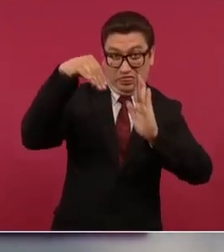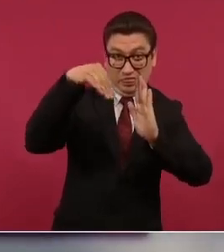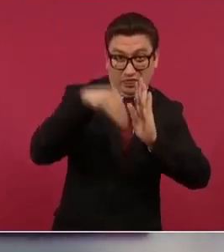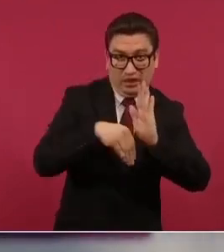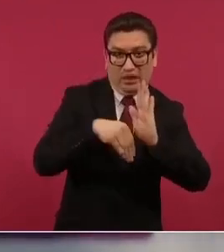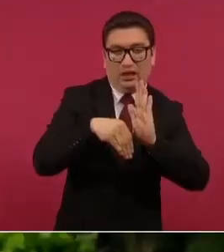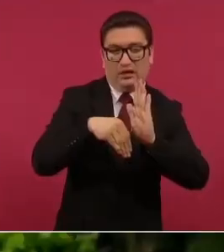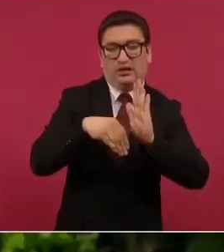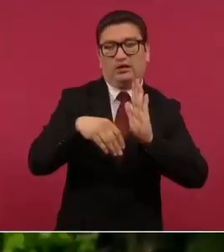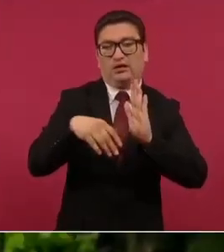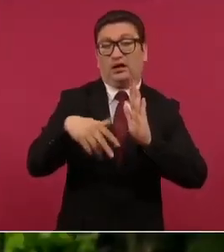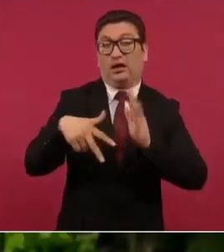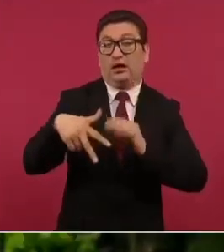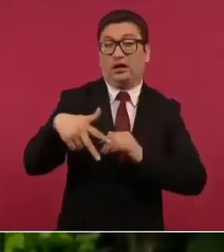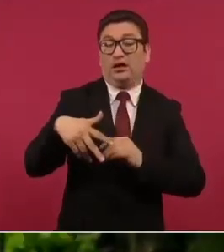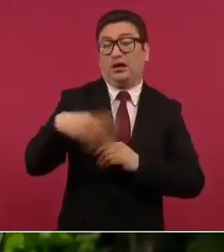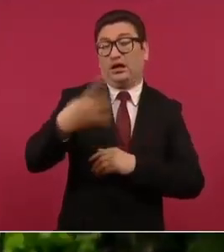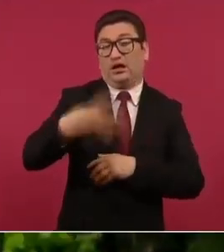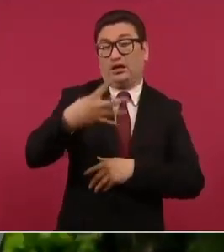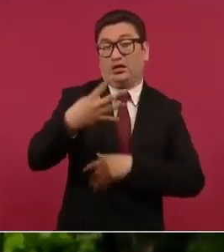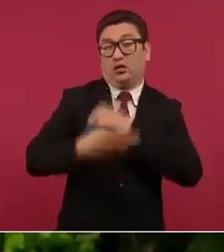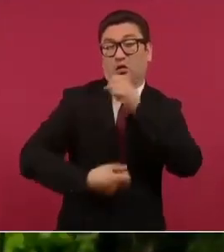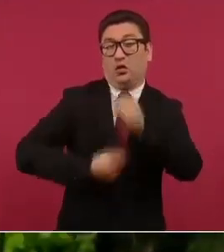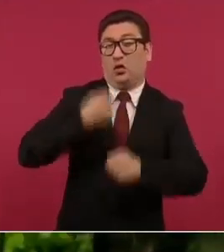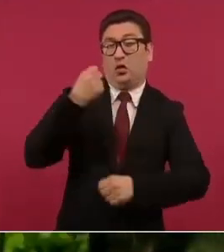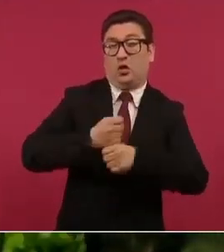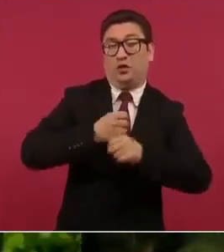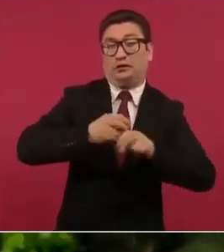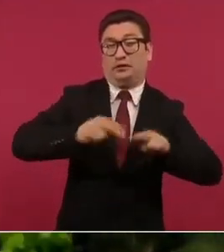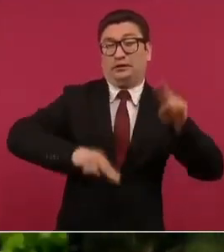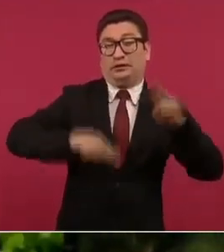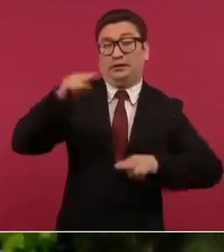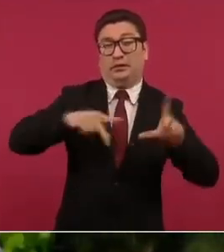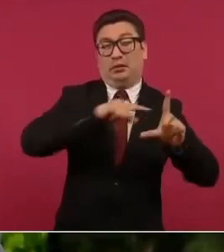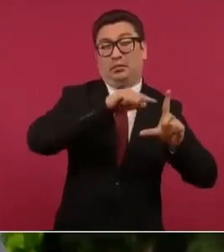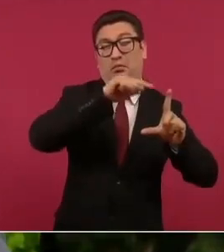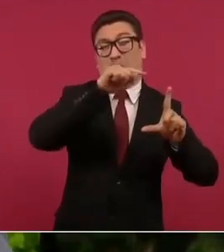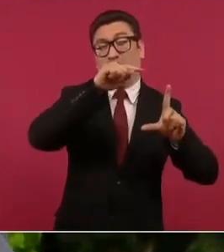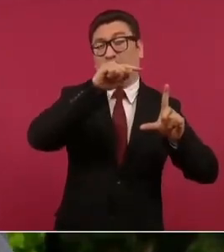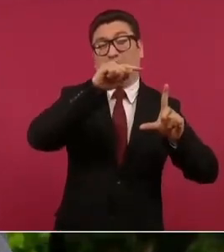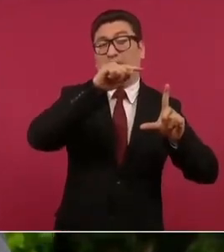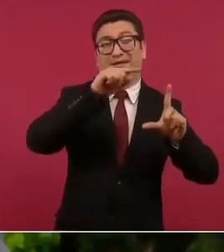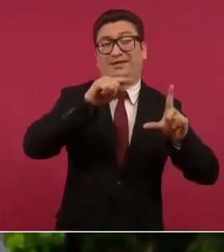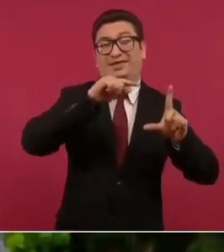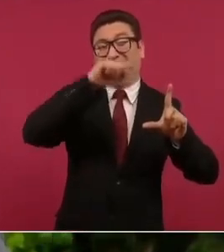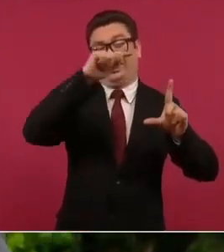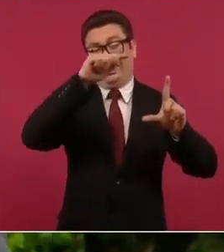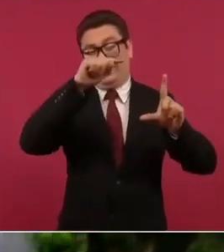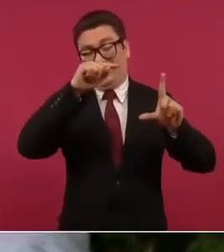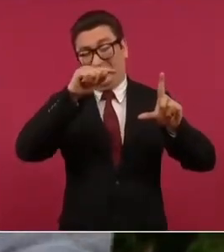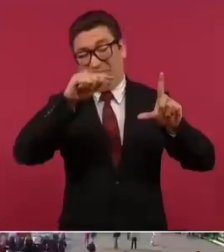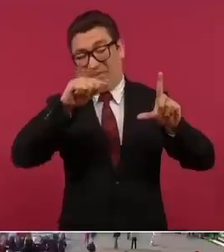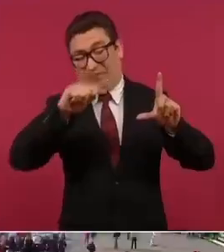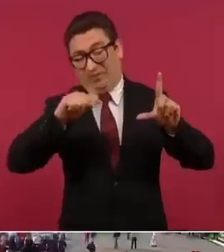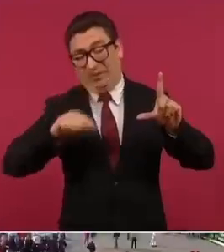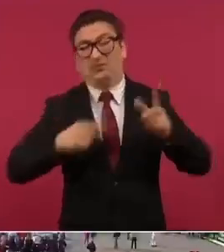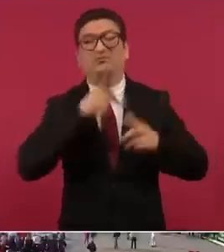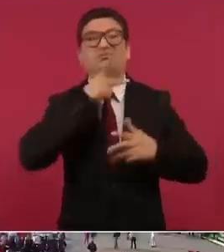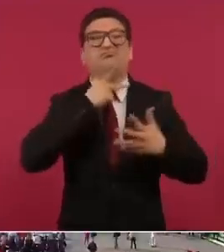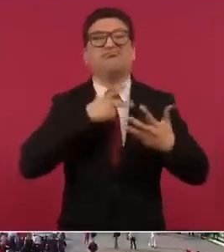14 años consecutivos cayendo la producción petrolera